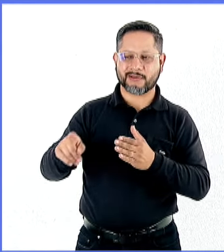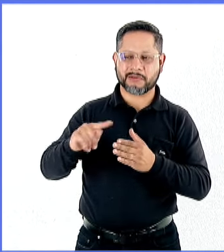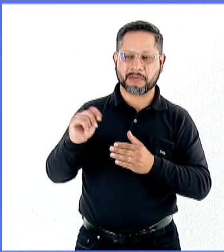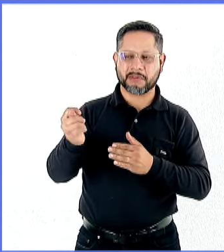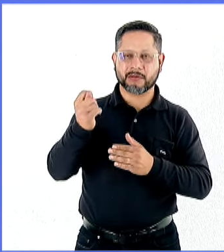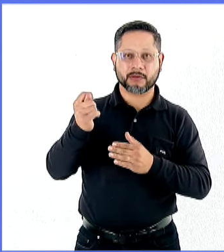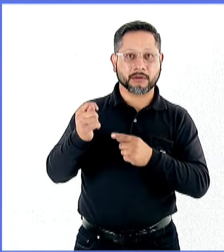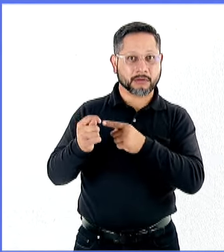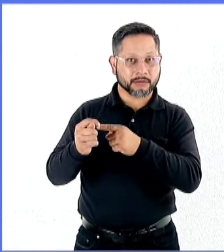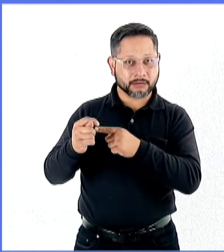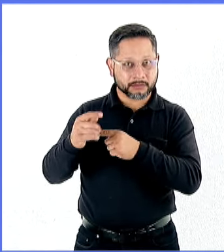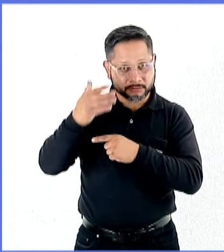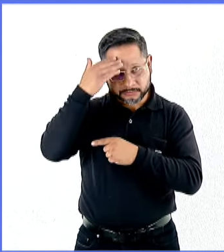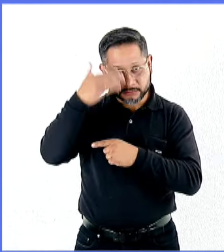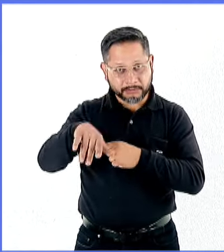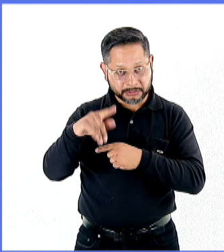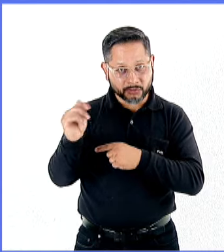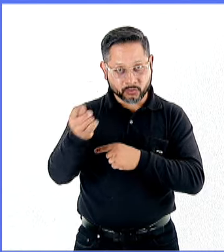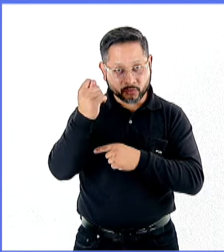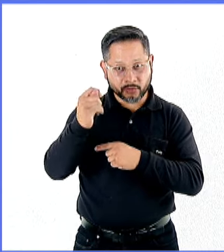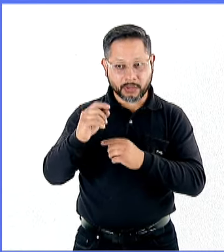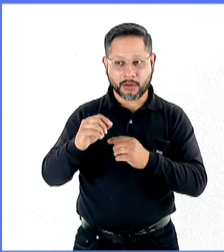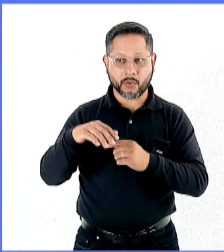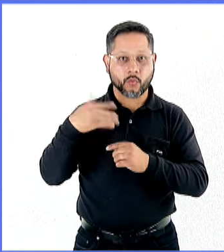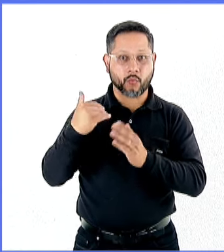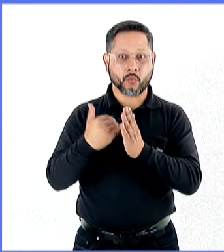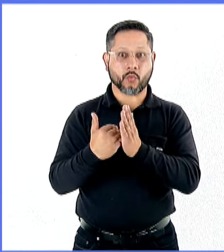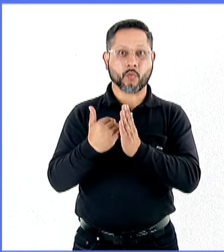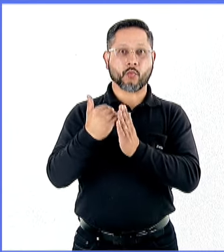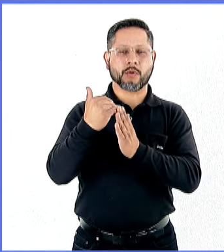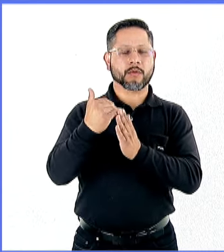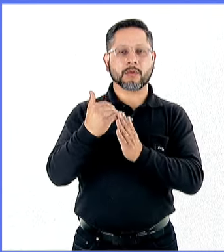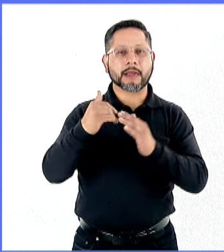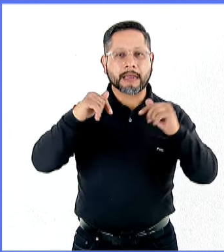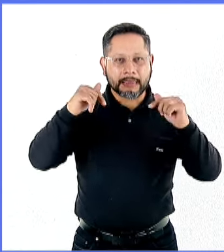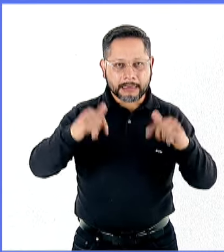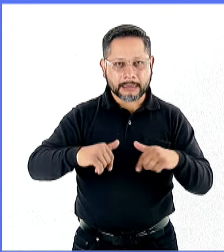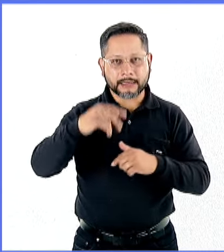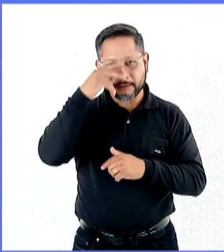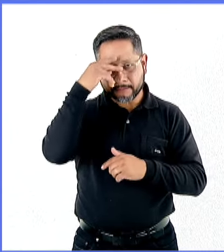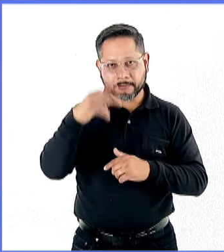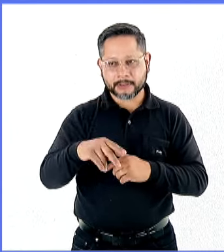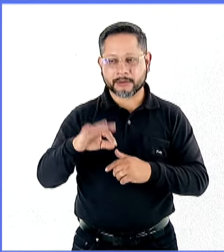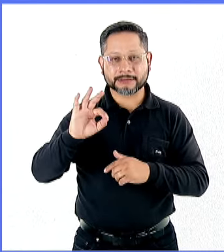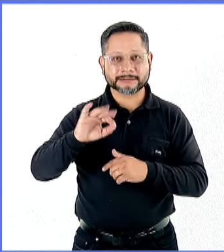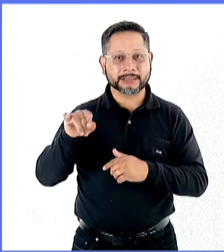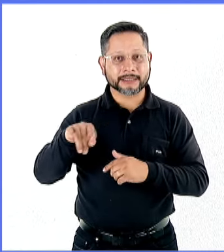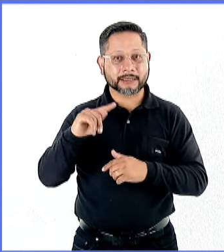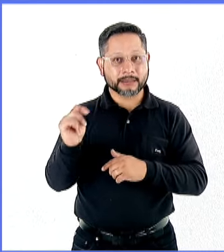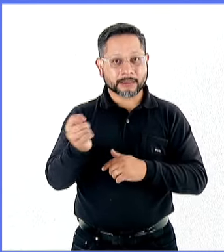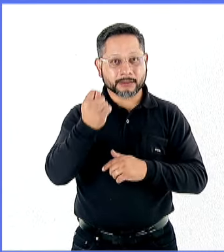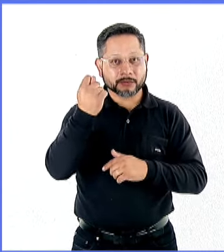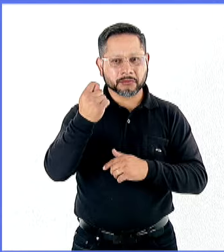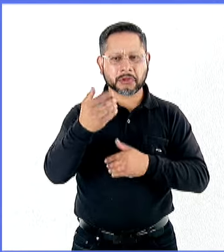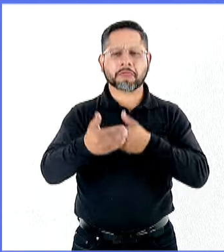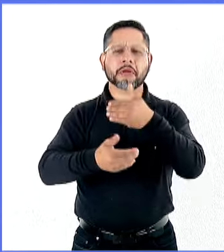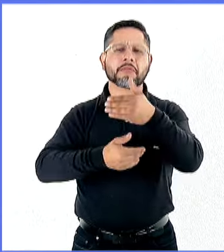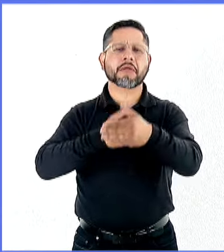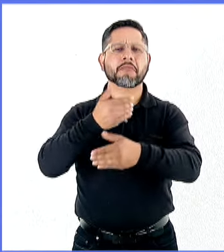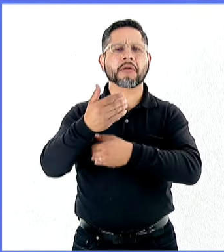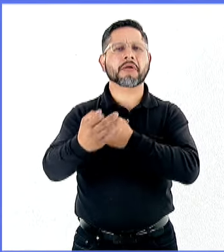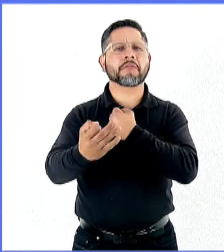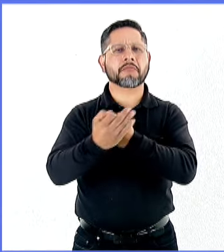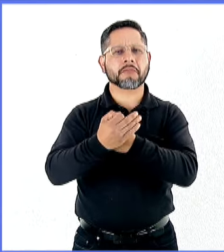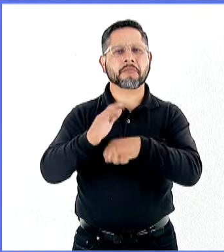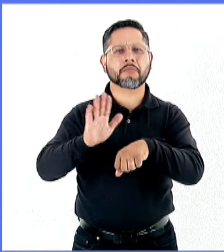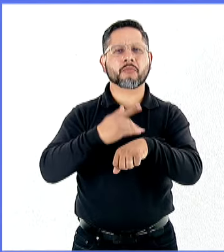lo más avanzado que tengan en tecnología. ¿Por qué? Porque aquí incluso tecnología que no es tan avanzada les es redituable gracias a que